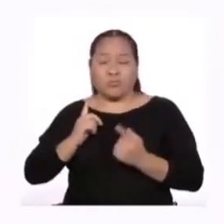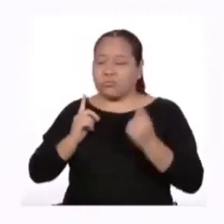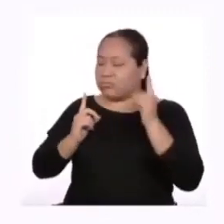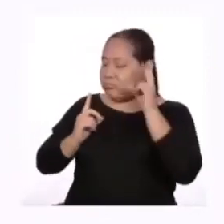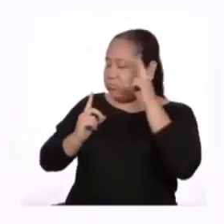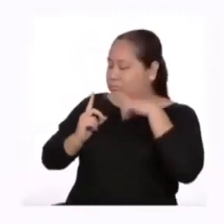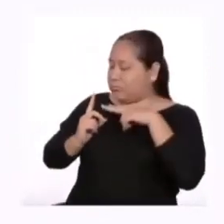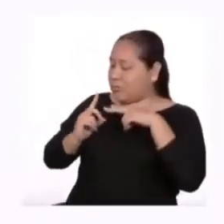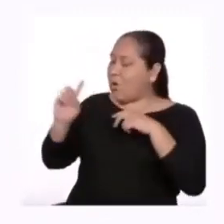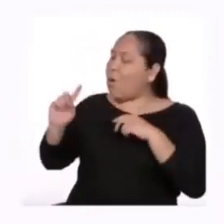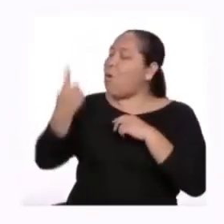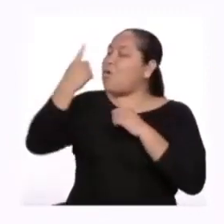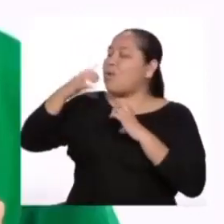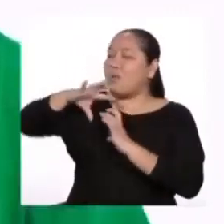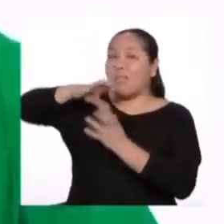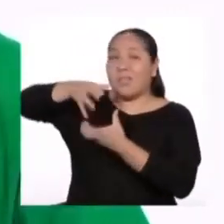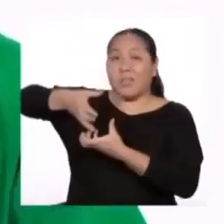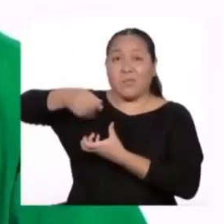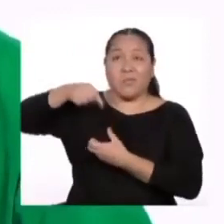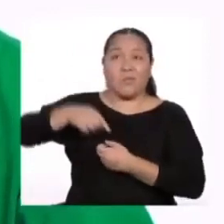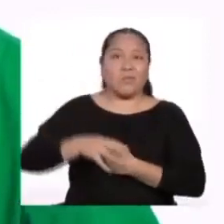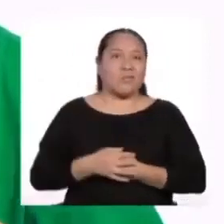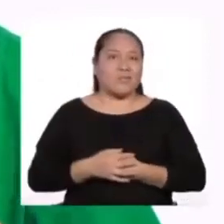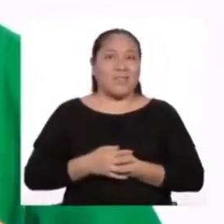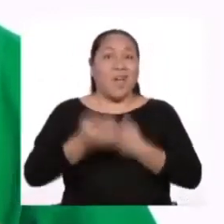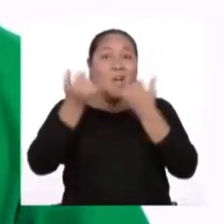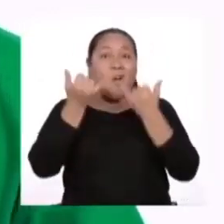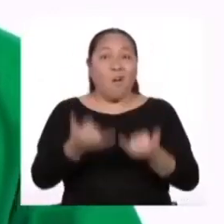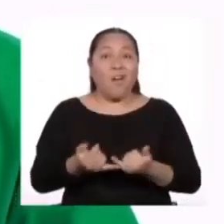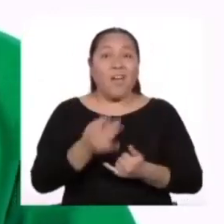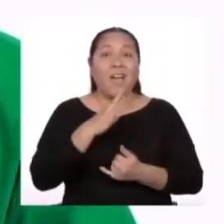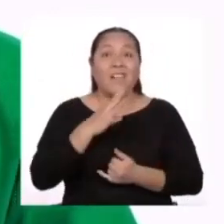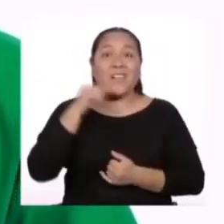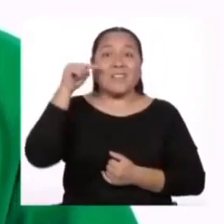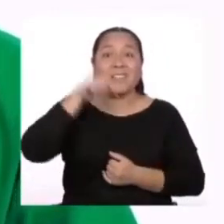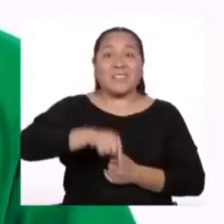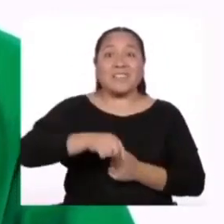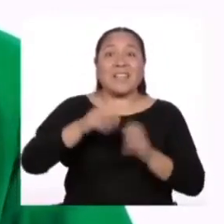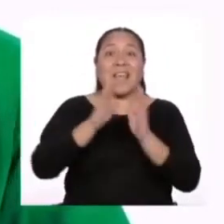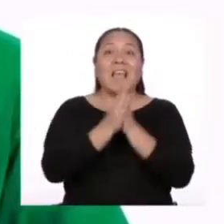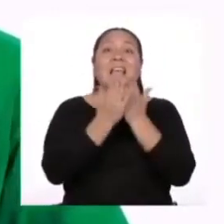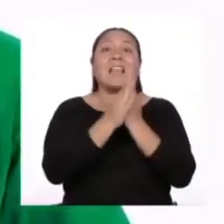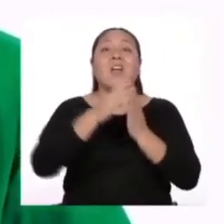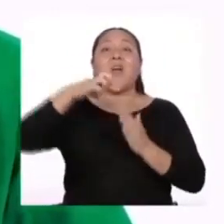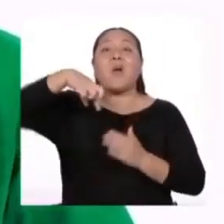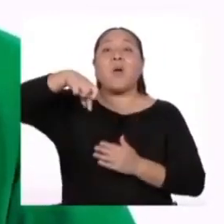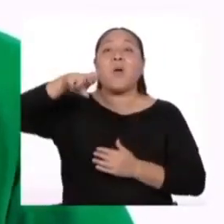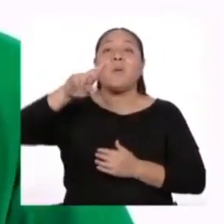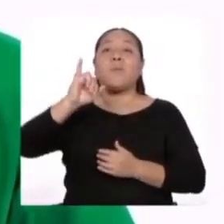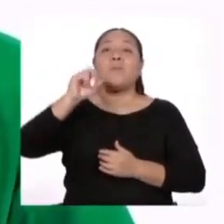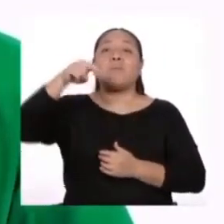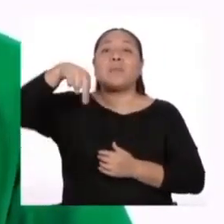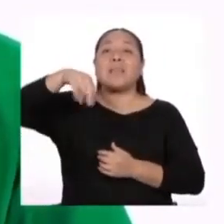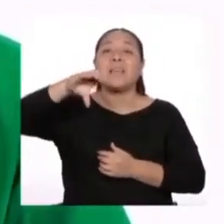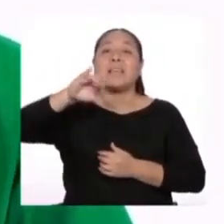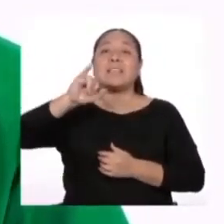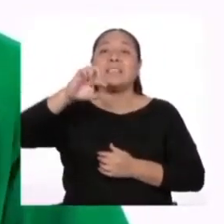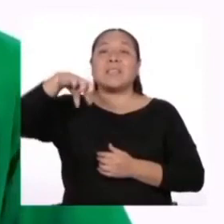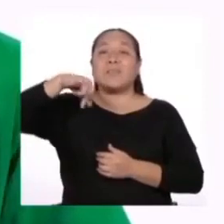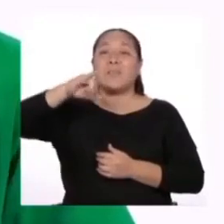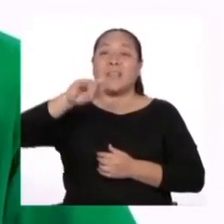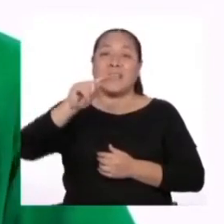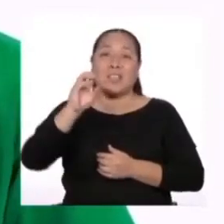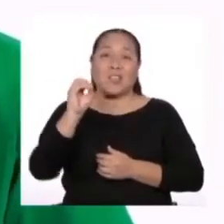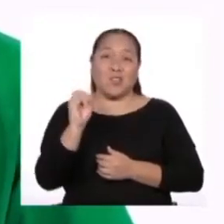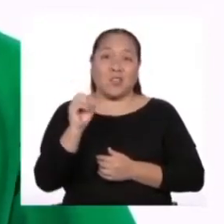único en el mundo. El día de hoy hablaremos sobre El Principito, de Antoine de Saint-Exupéry.